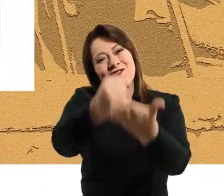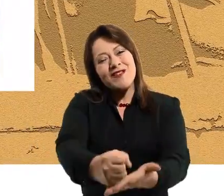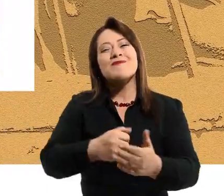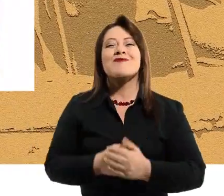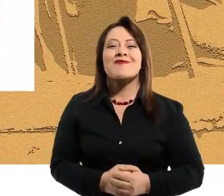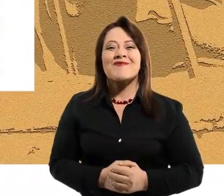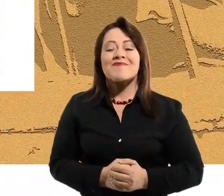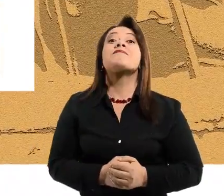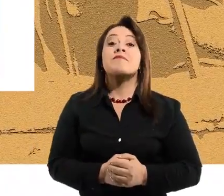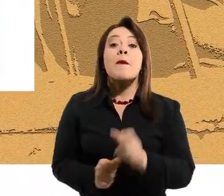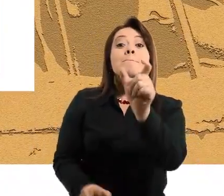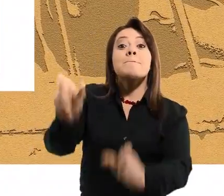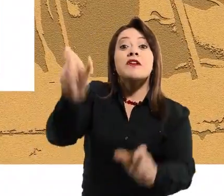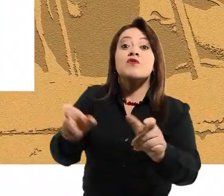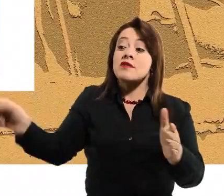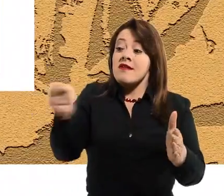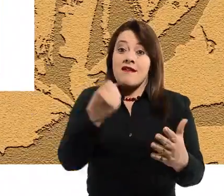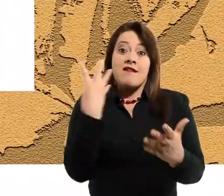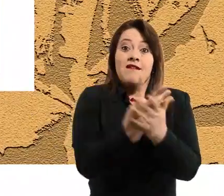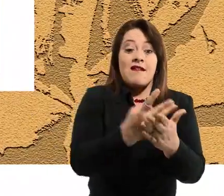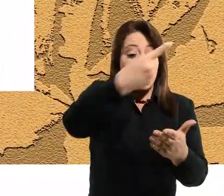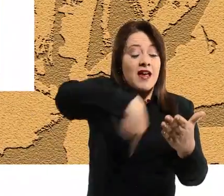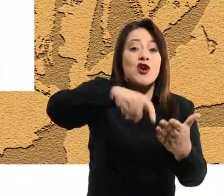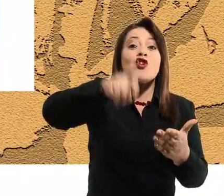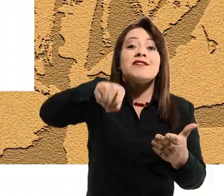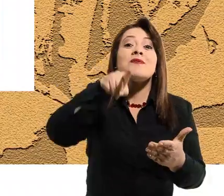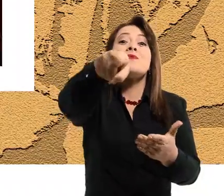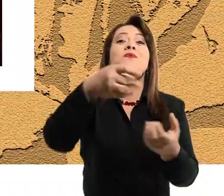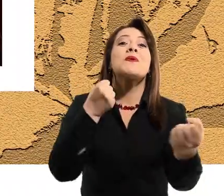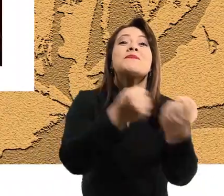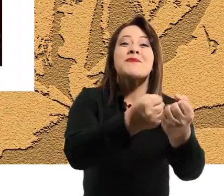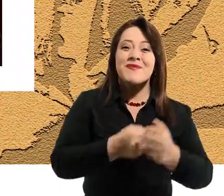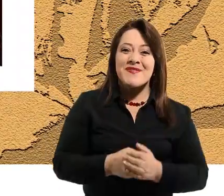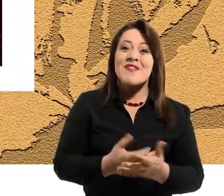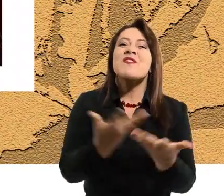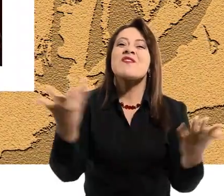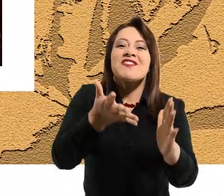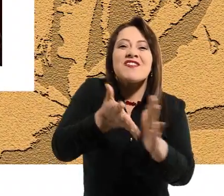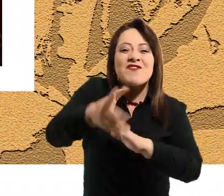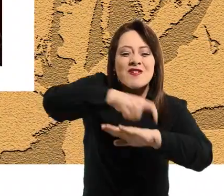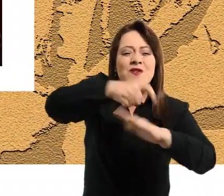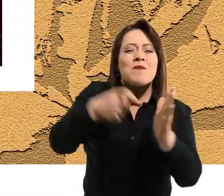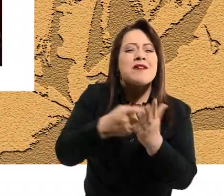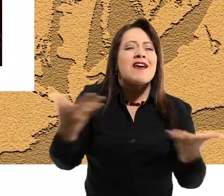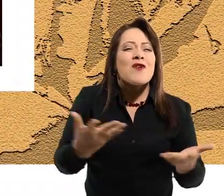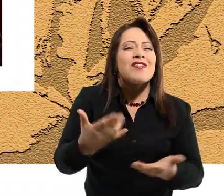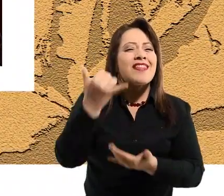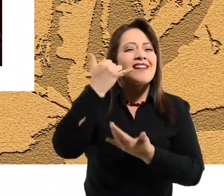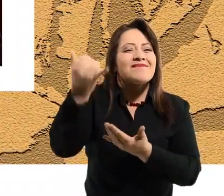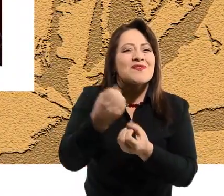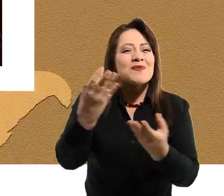Ayudemos. No hay excusas. Las personas privadas de la libertad nos necesitan. Para mayor información comuníquese al 018